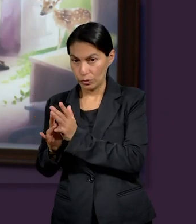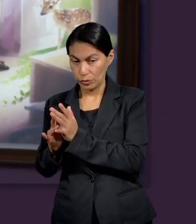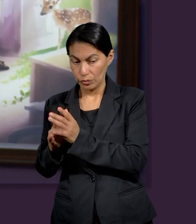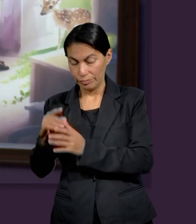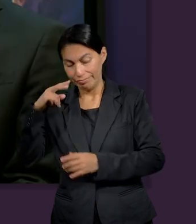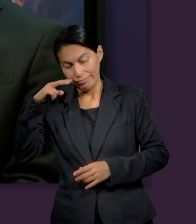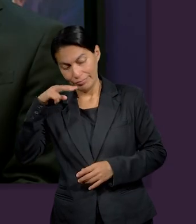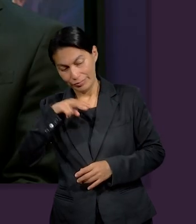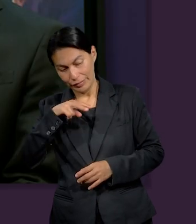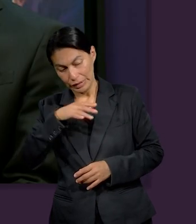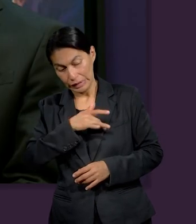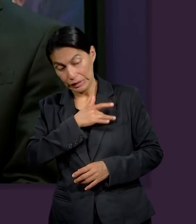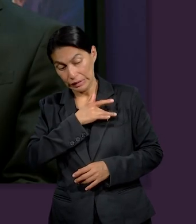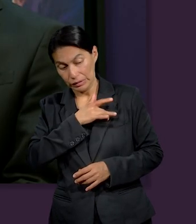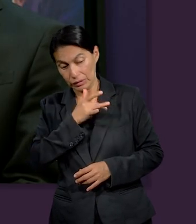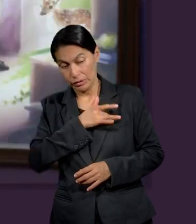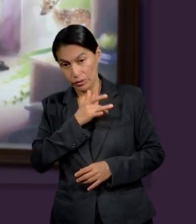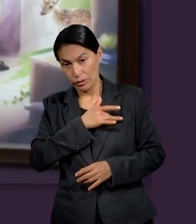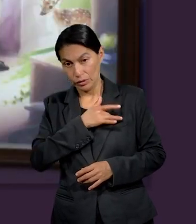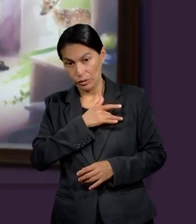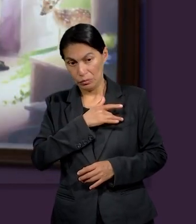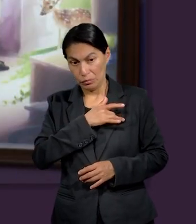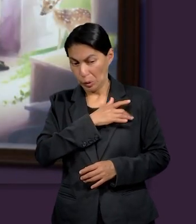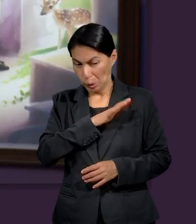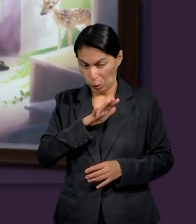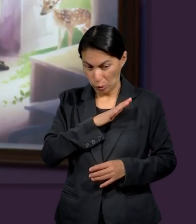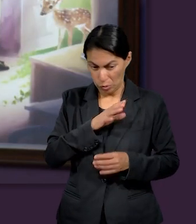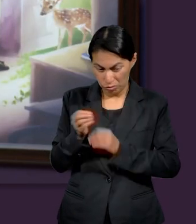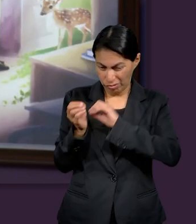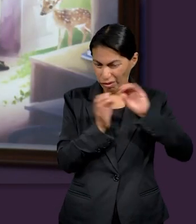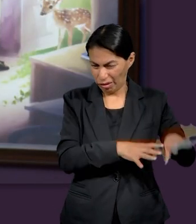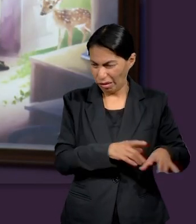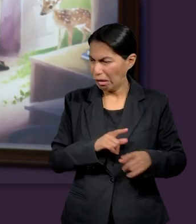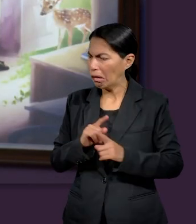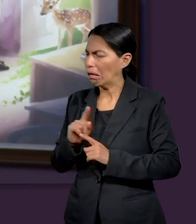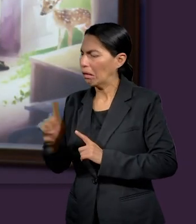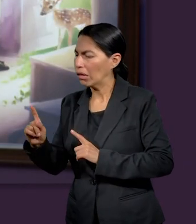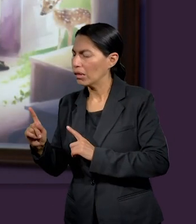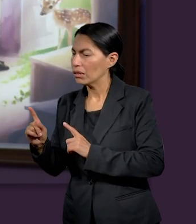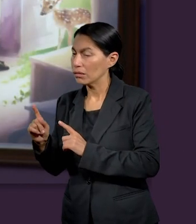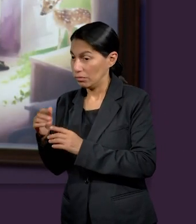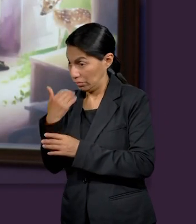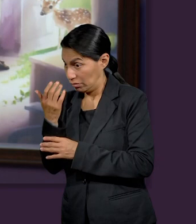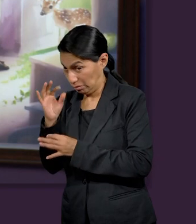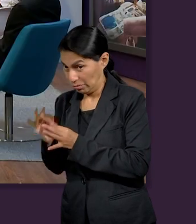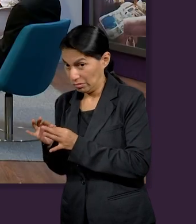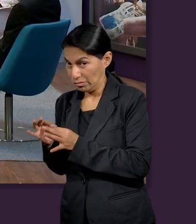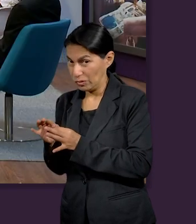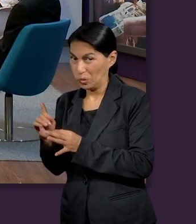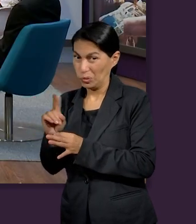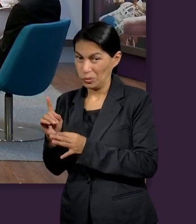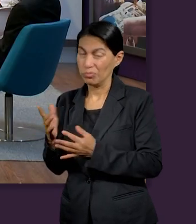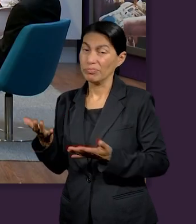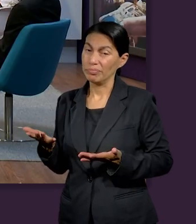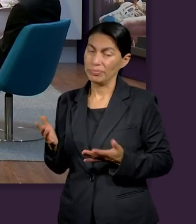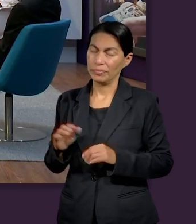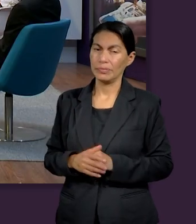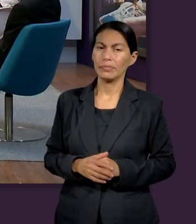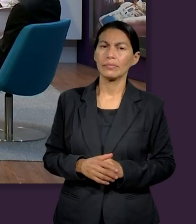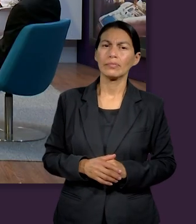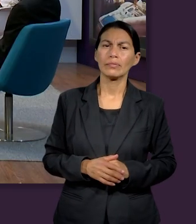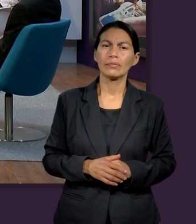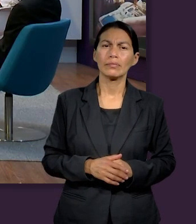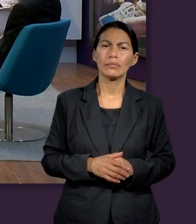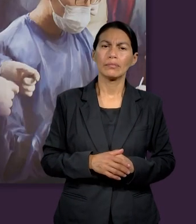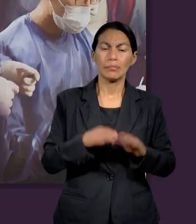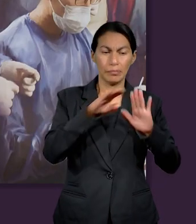pidiendo y quería ver en su corazón si también él estaba dispuesto a dejar todas esas cosas para seguir a Jesús y sobre